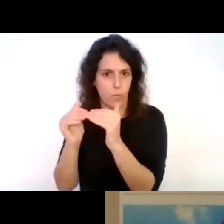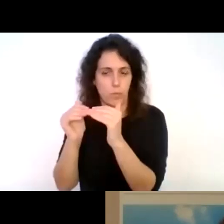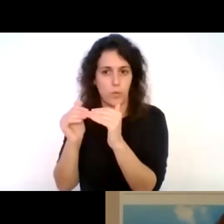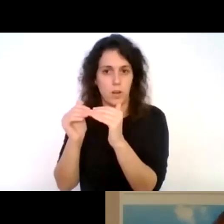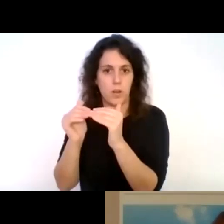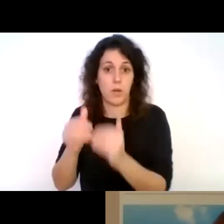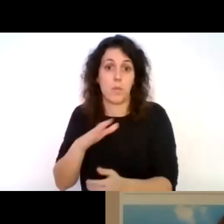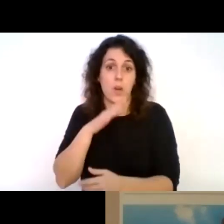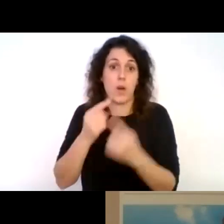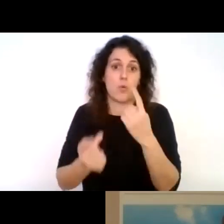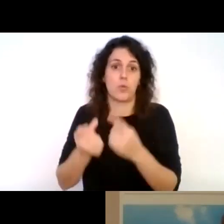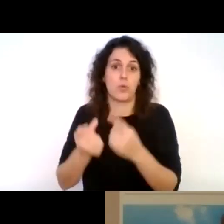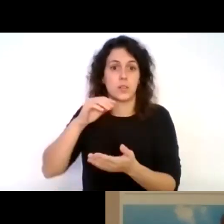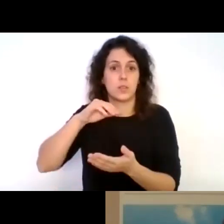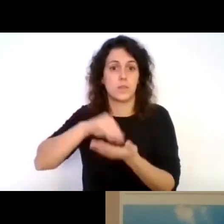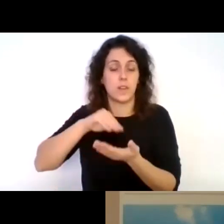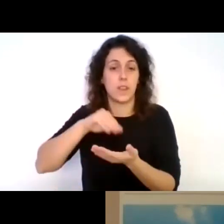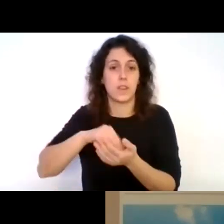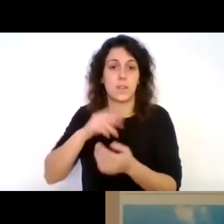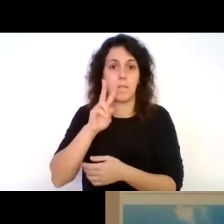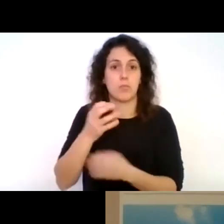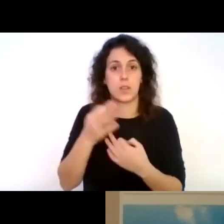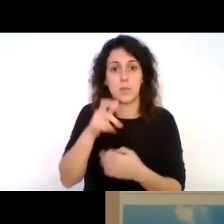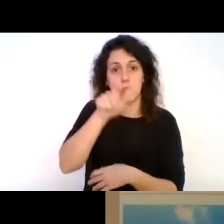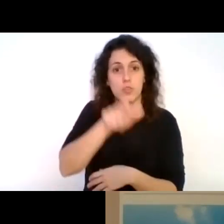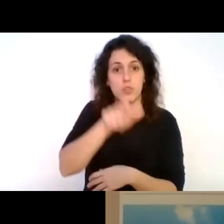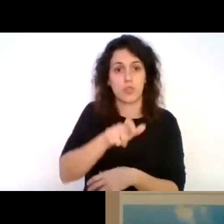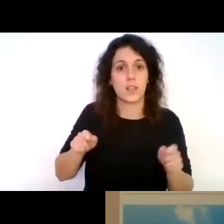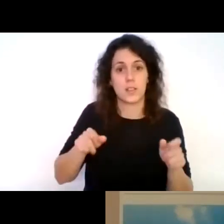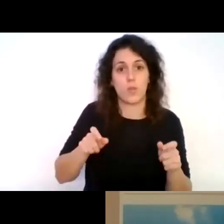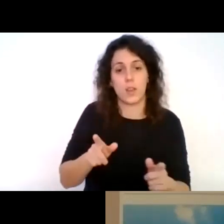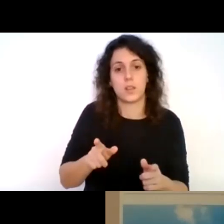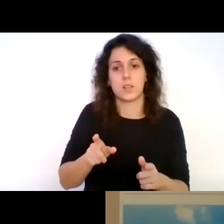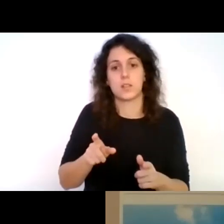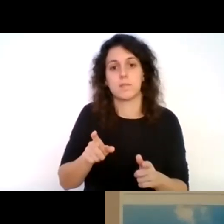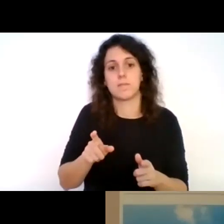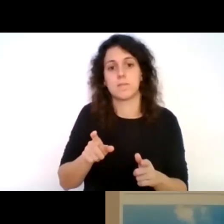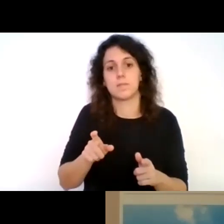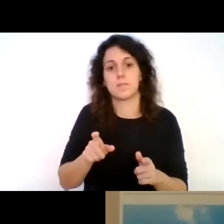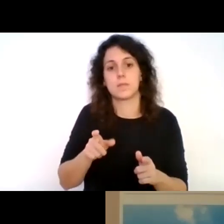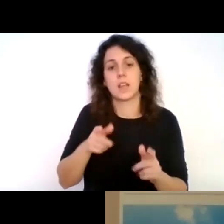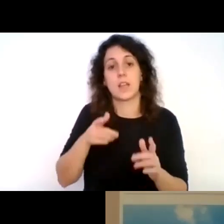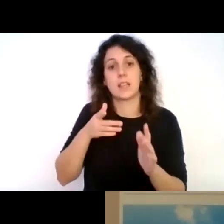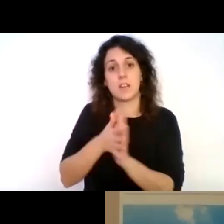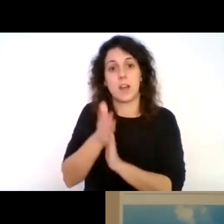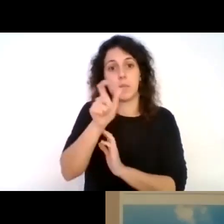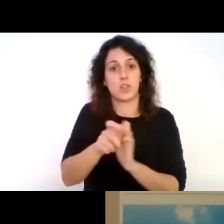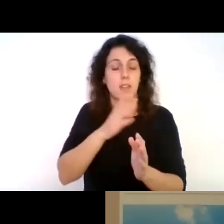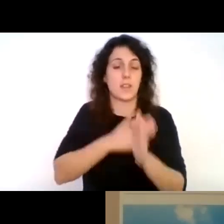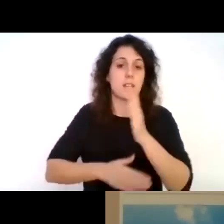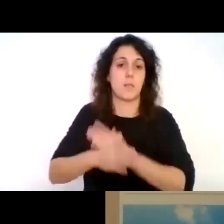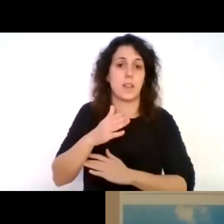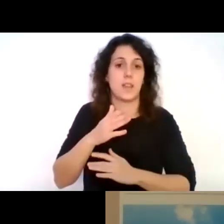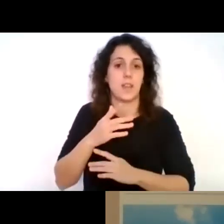ciertos casos vemos que solamente la persona en sillas de ruedas, solamente la persona con discapacidad tiene que